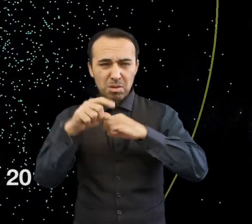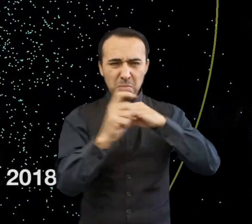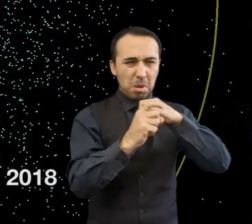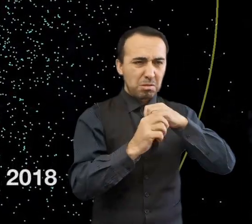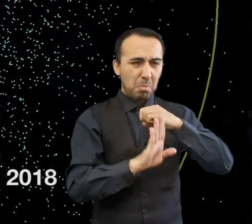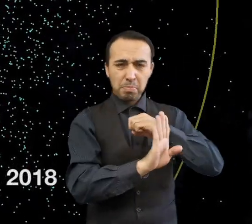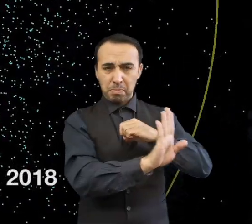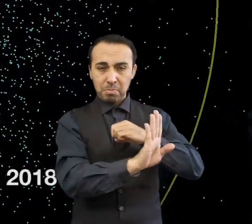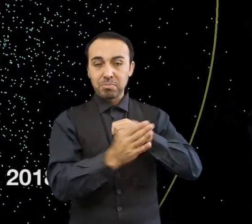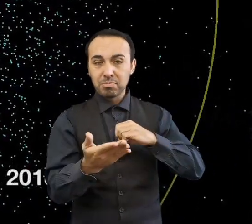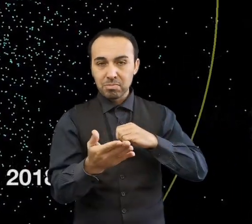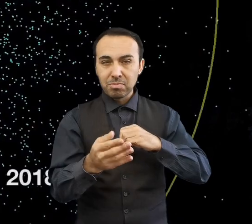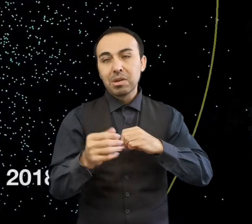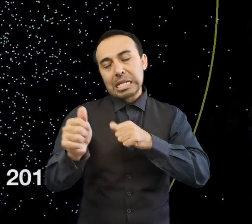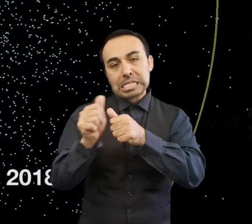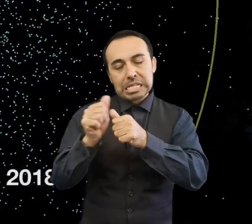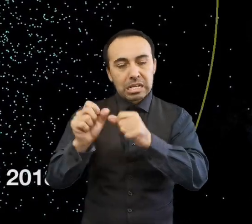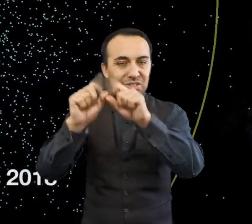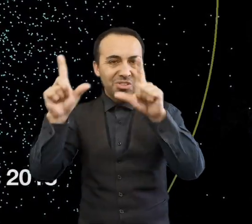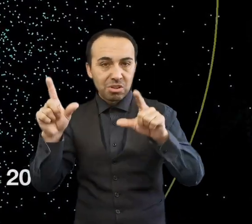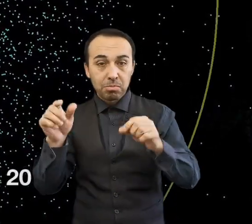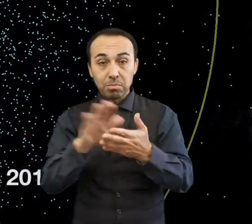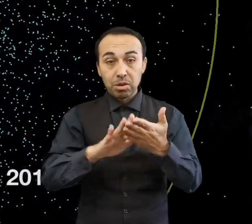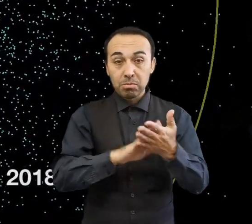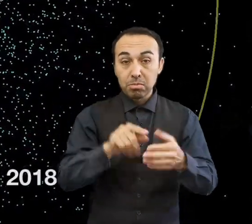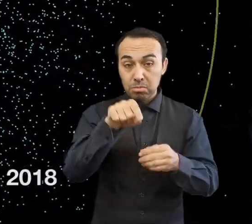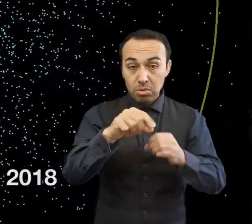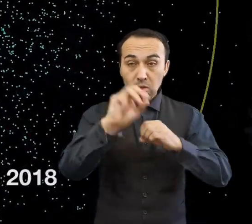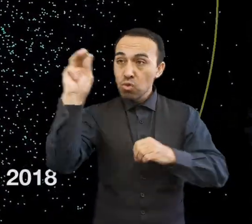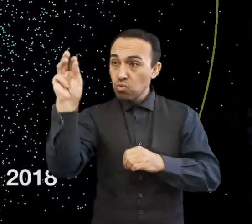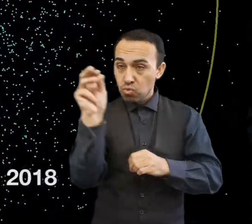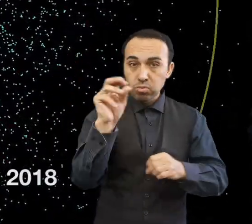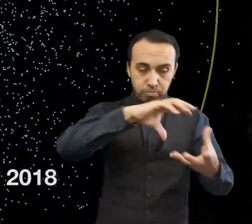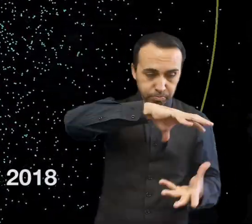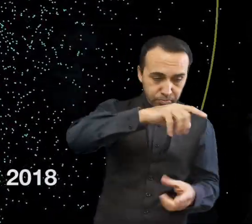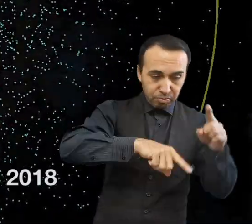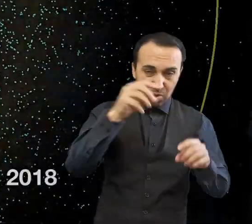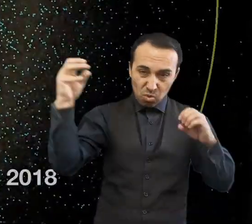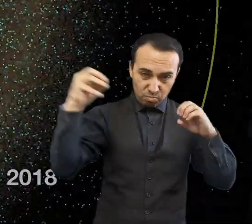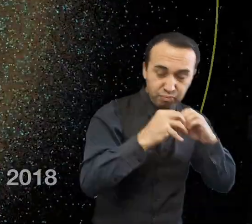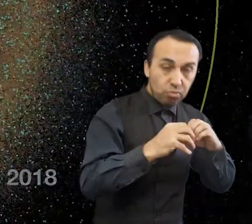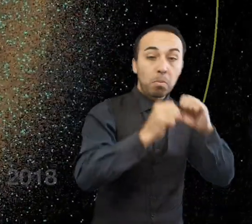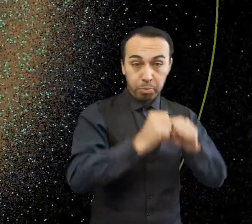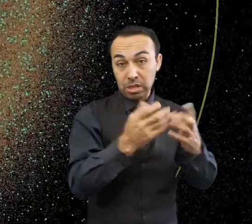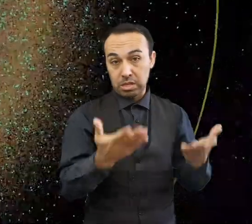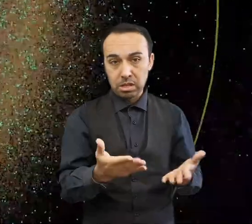del Sol. Pueden chocar con la Tierra. Asteroides Apolo, que pueden cruzar las órbitas de Marte, la Tierra,